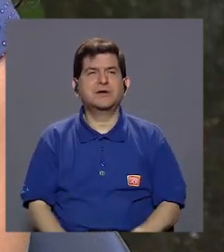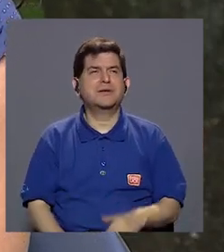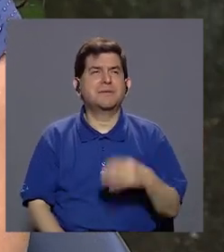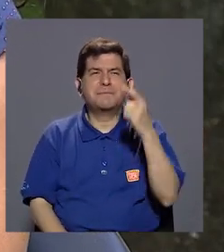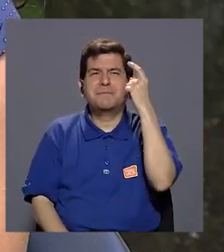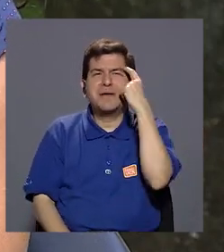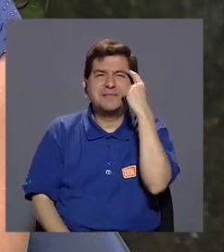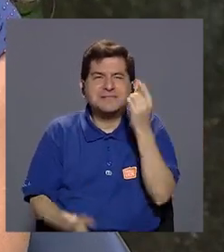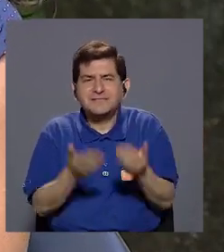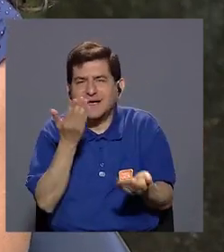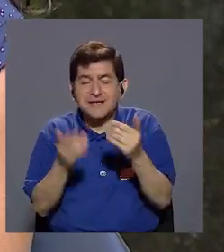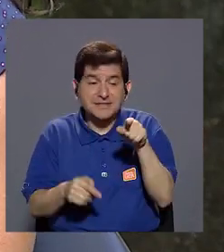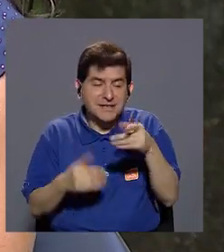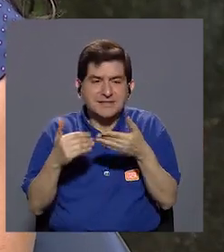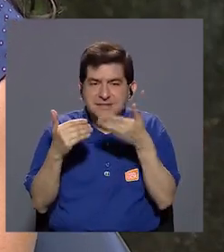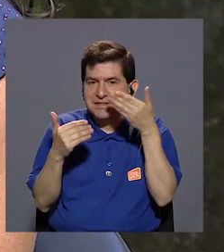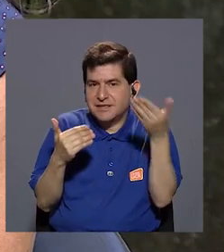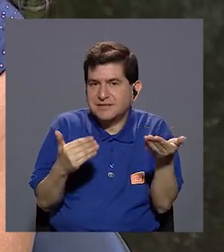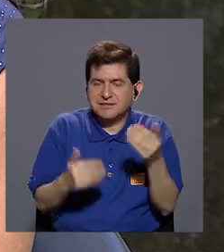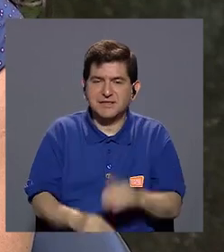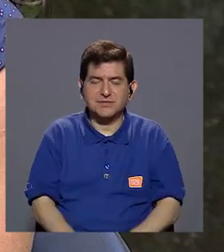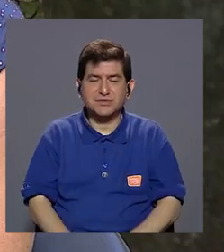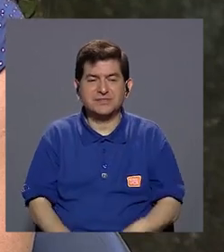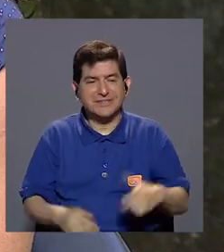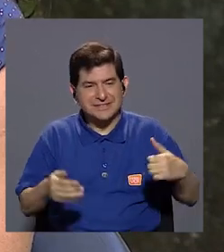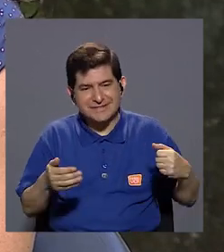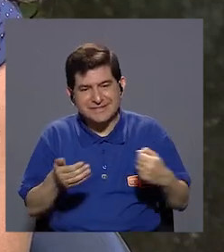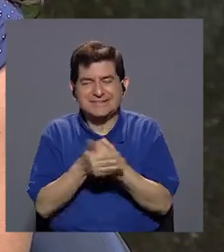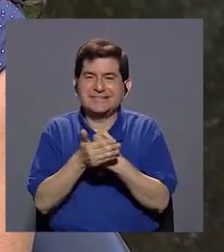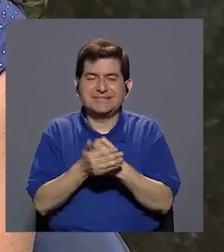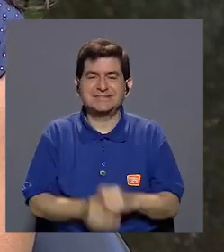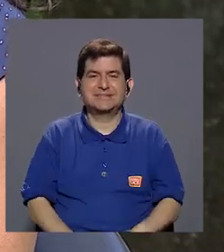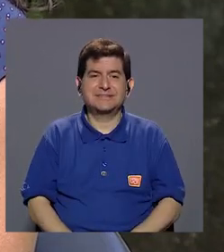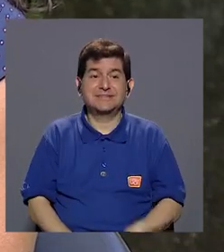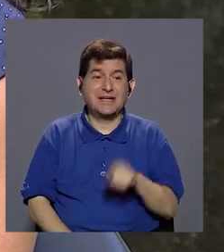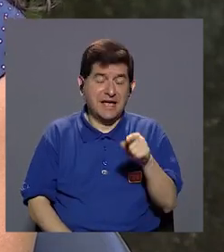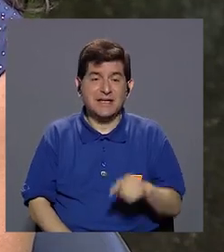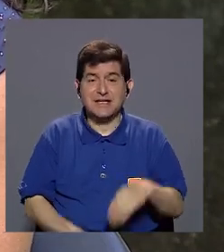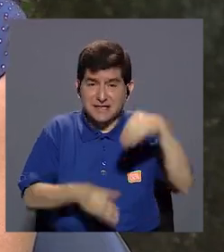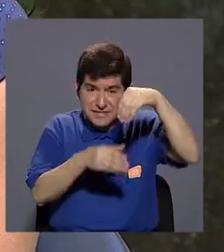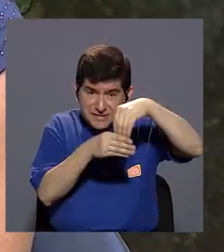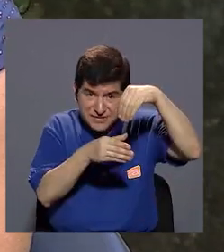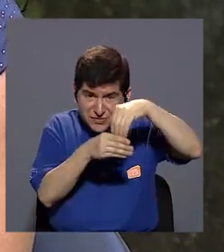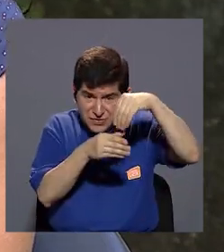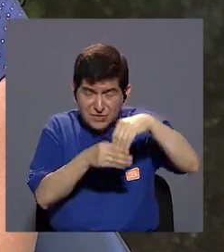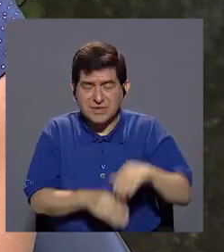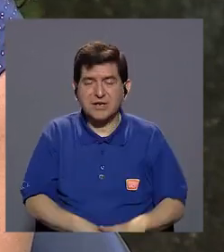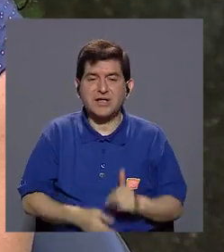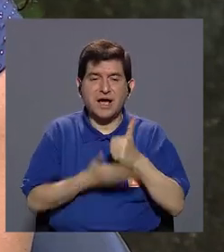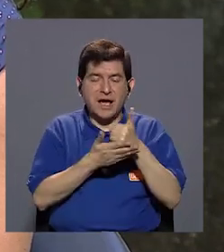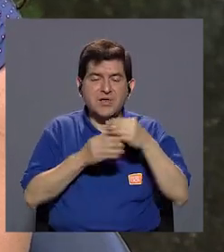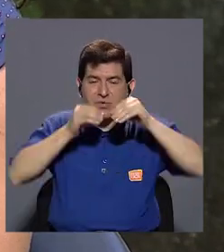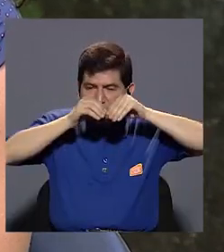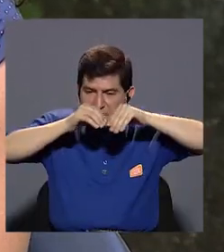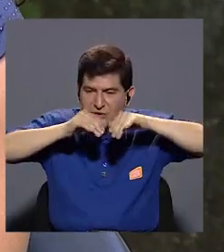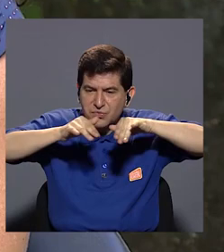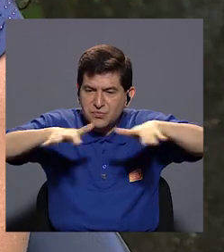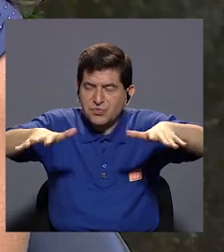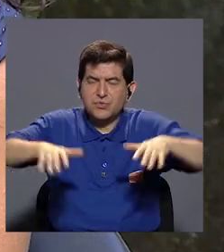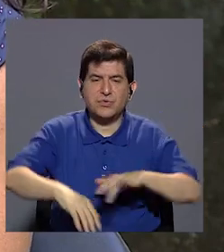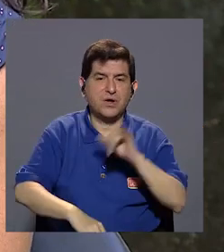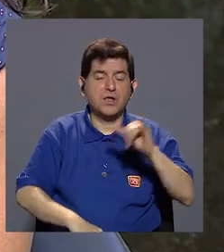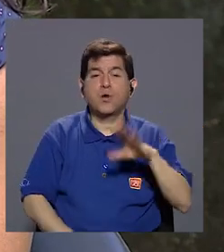hilar fino, porque todas esas cosas, desgraciadamente, son las que traen y ayudan a la transmisión.